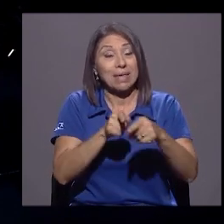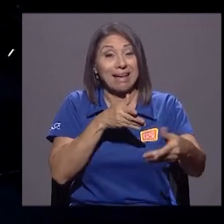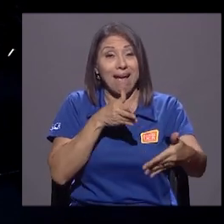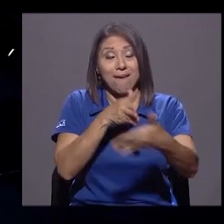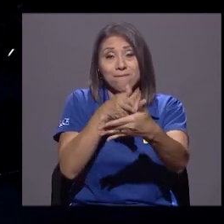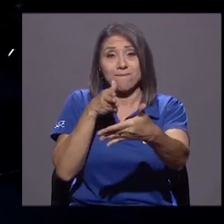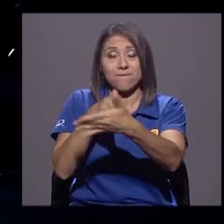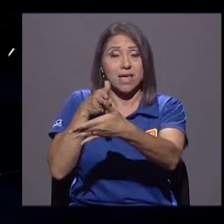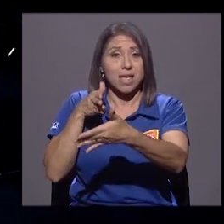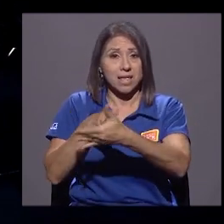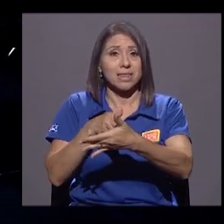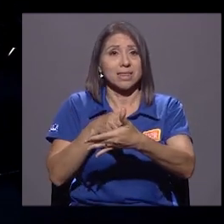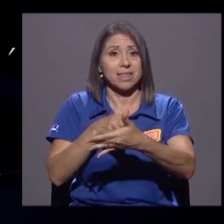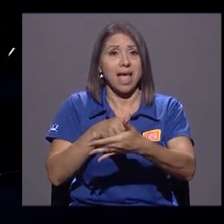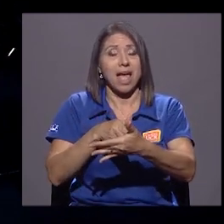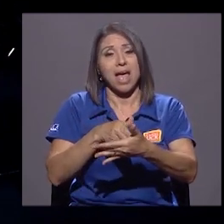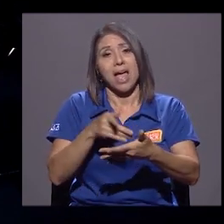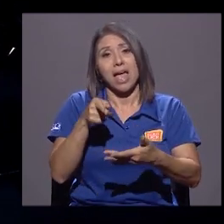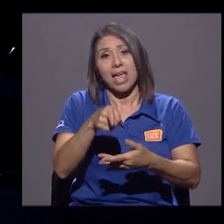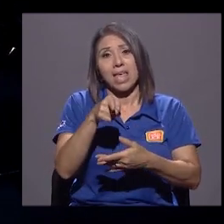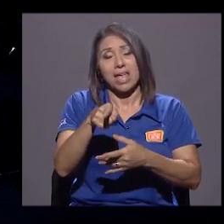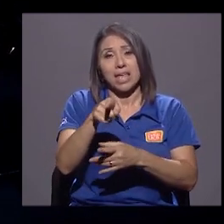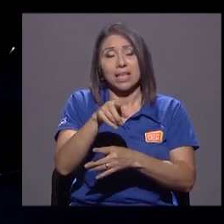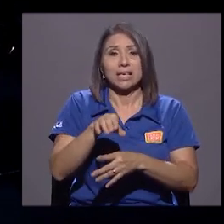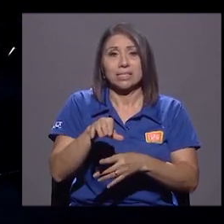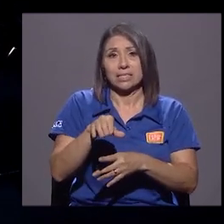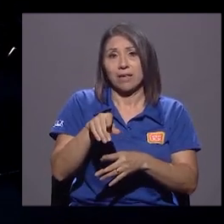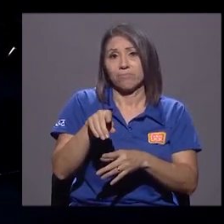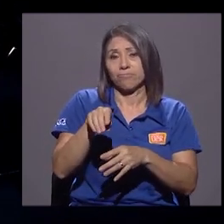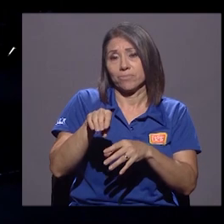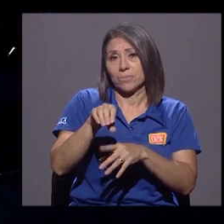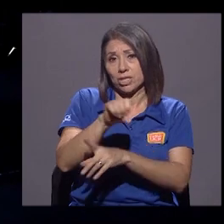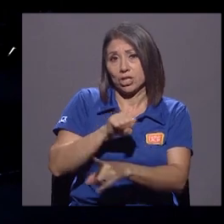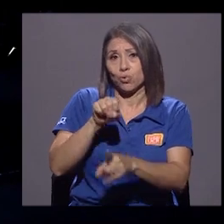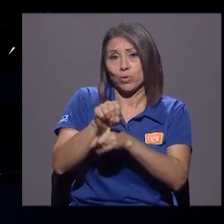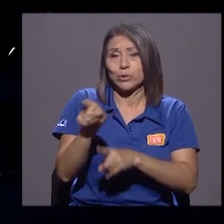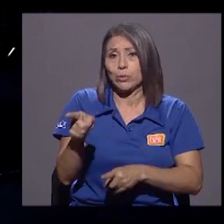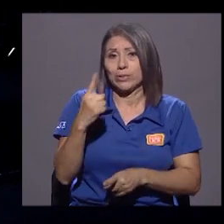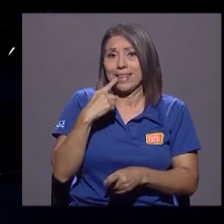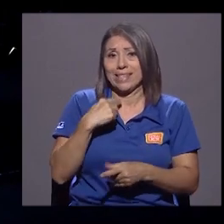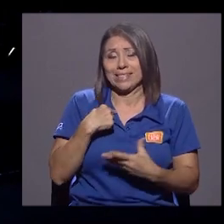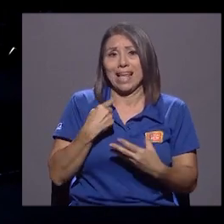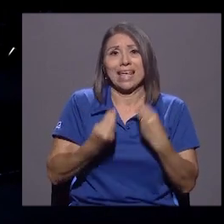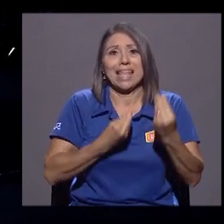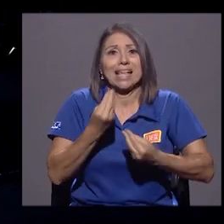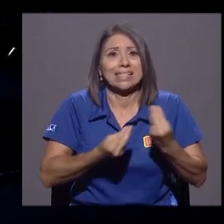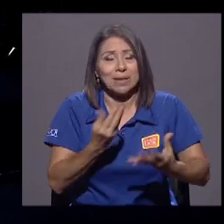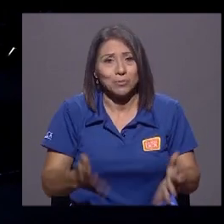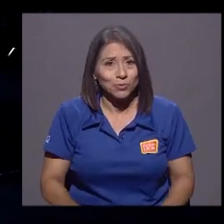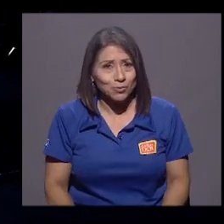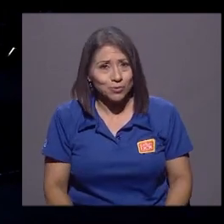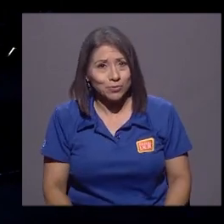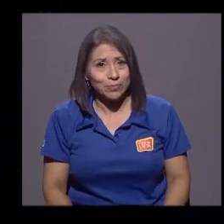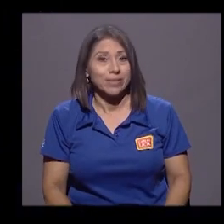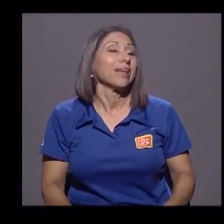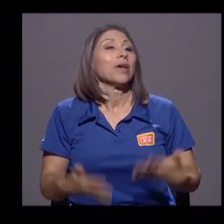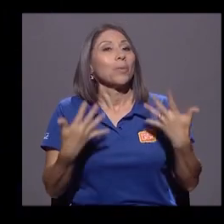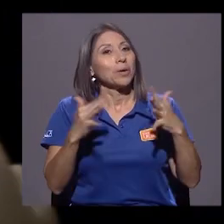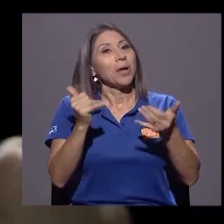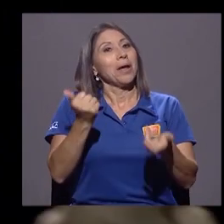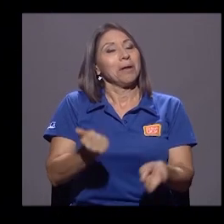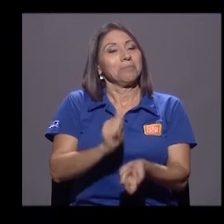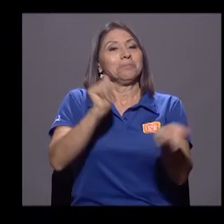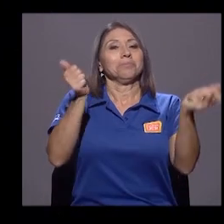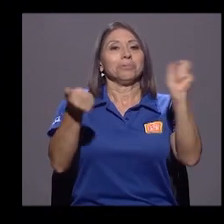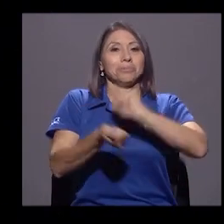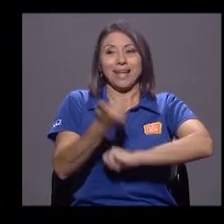afectación directa sobre ese otro ecosistema que usted nos comentaba recién? ¿Qué hacemos? Se movió el péndulo,